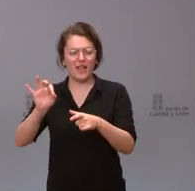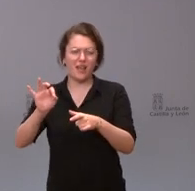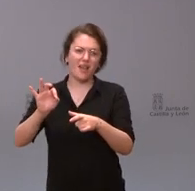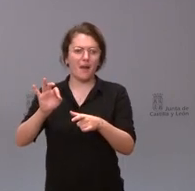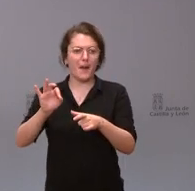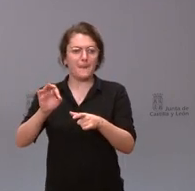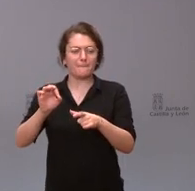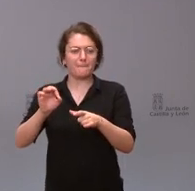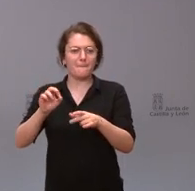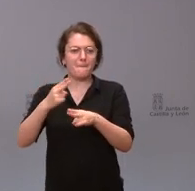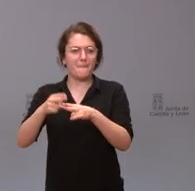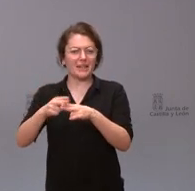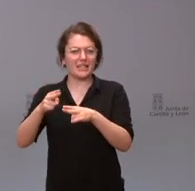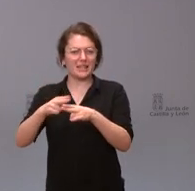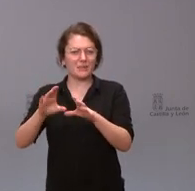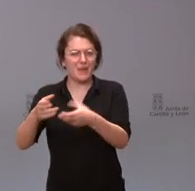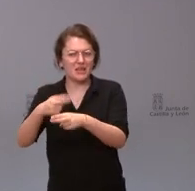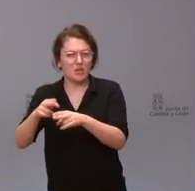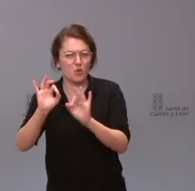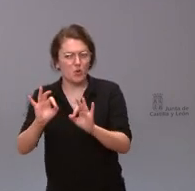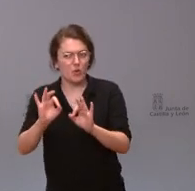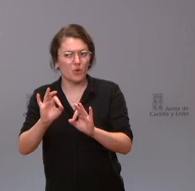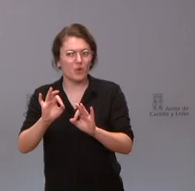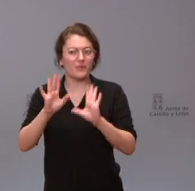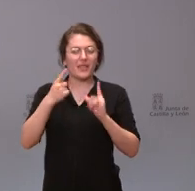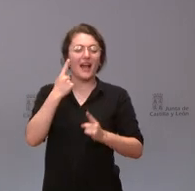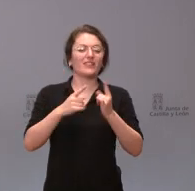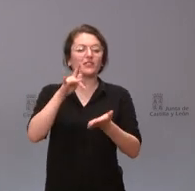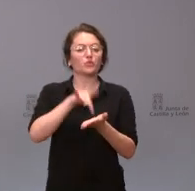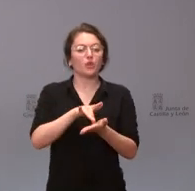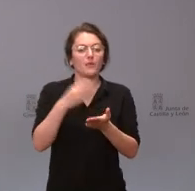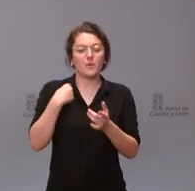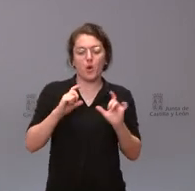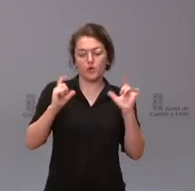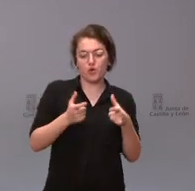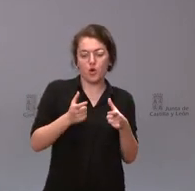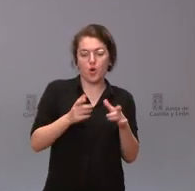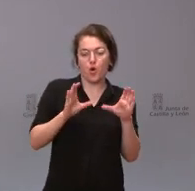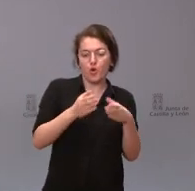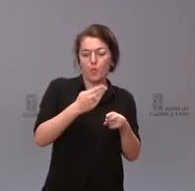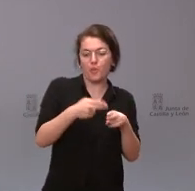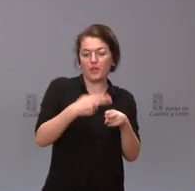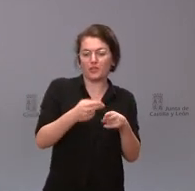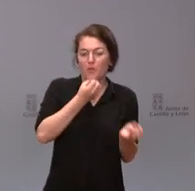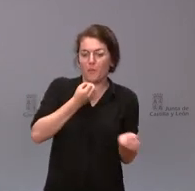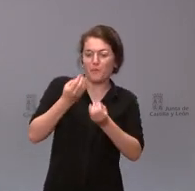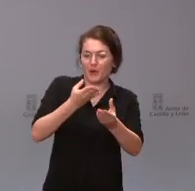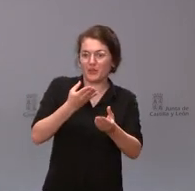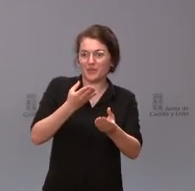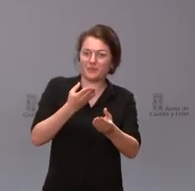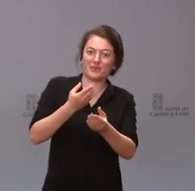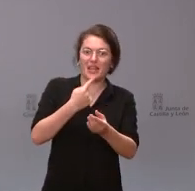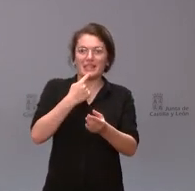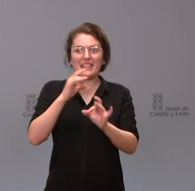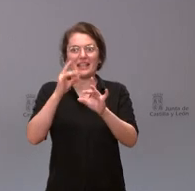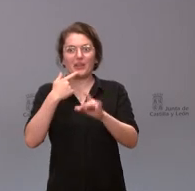una persona una declaración en el ámbito de una reunión de un partido político no siempre tiene que aclarar que está hablando en el